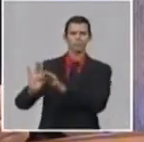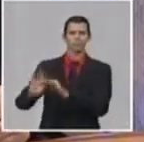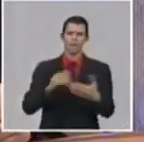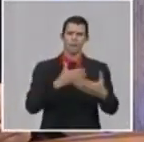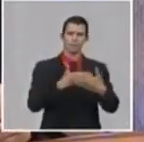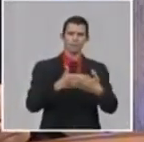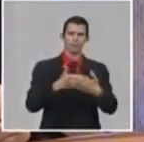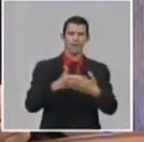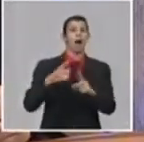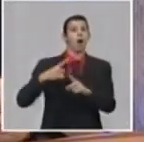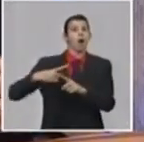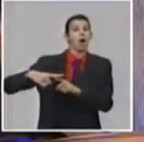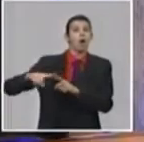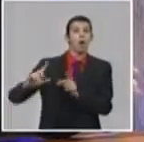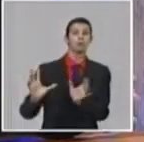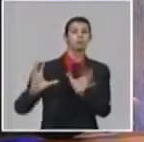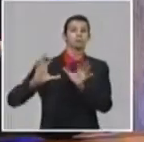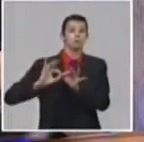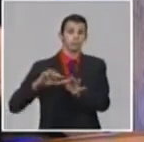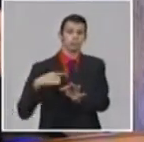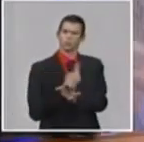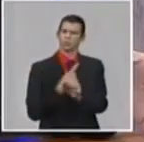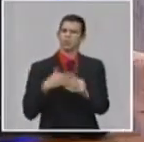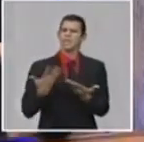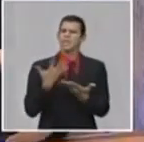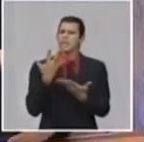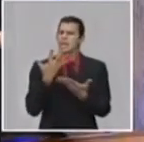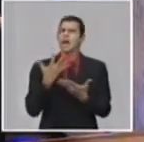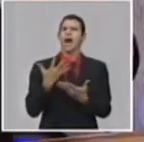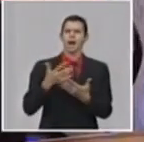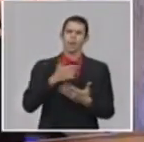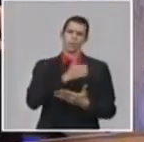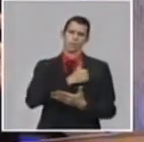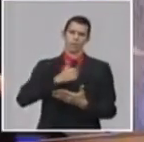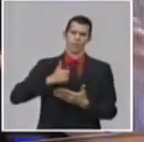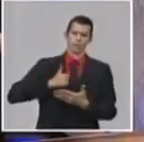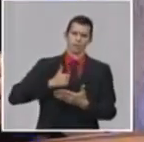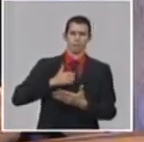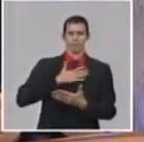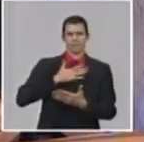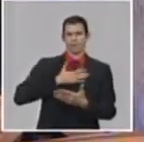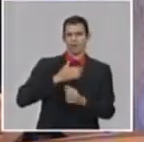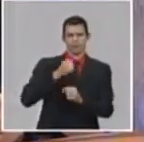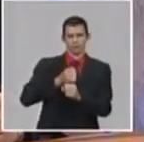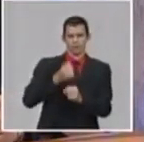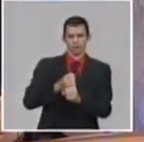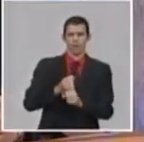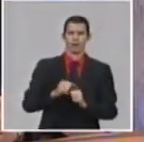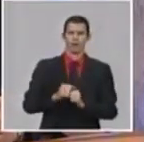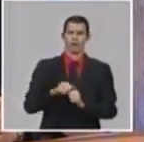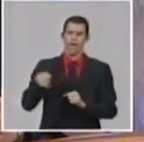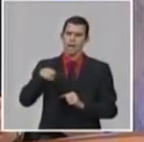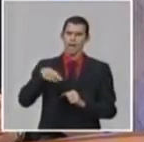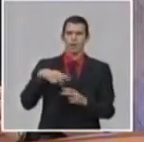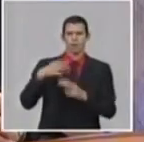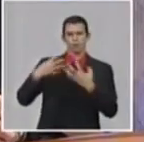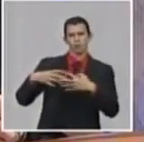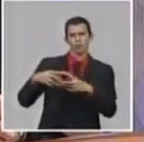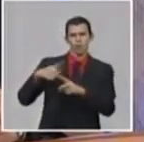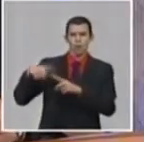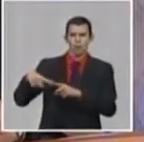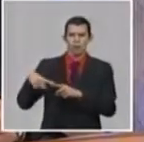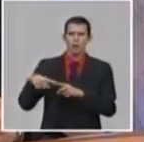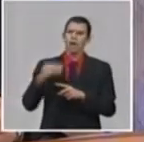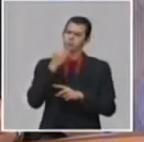y sin ánimo de lucro, o hayan ofrecido sus capacidades, y entonces hay un grupo de trabajo que en estos momentos de forma permanente se reúne,